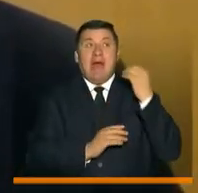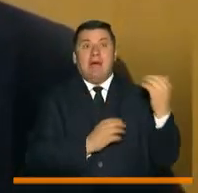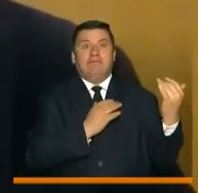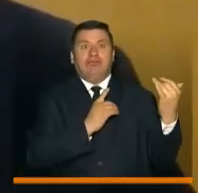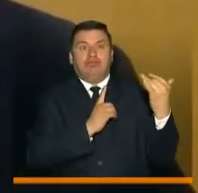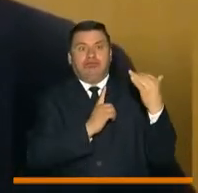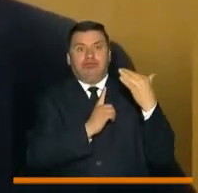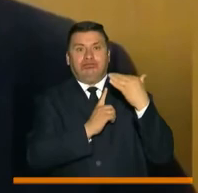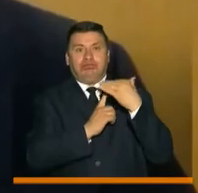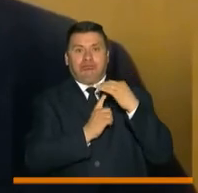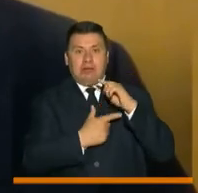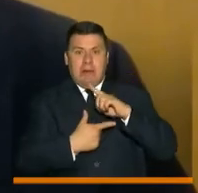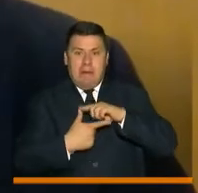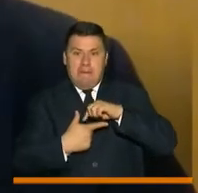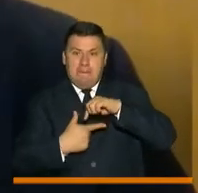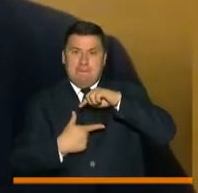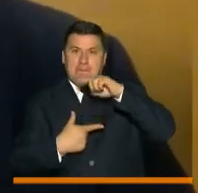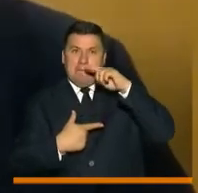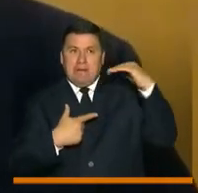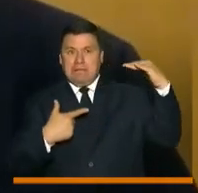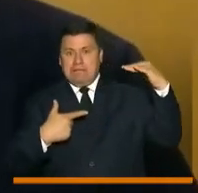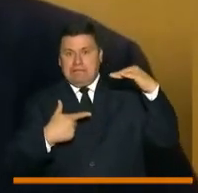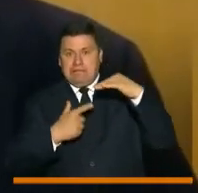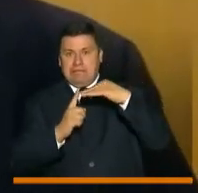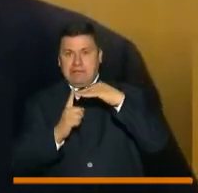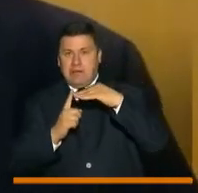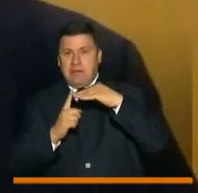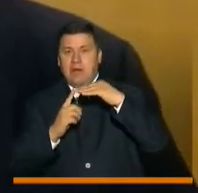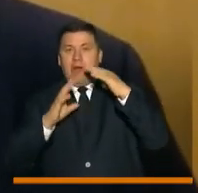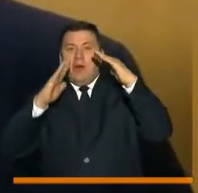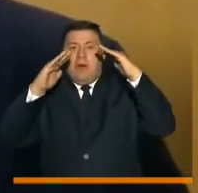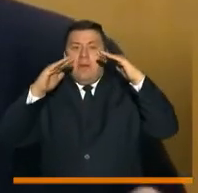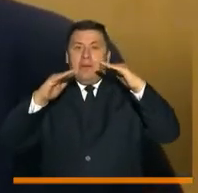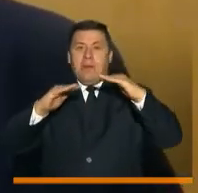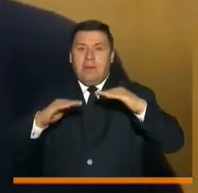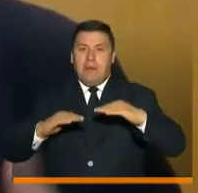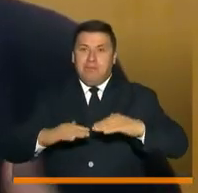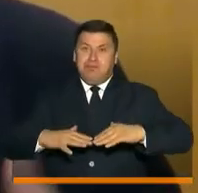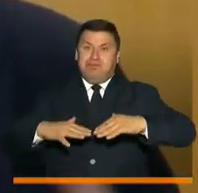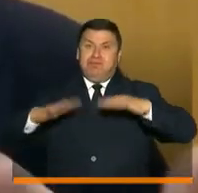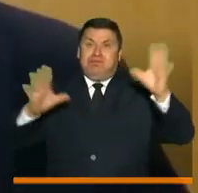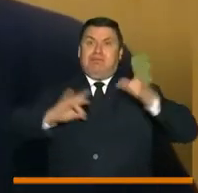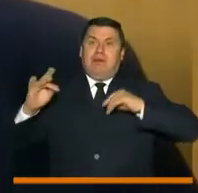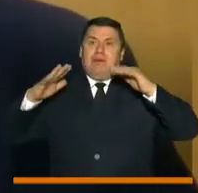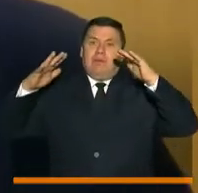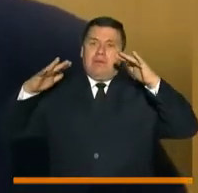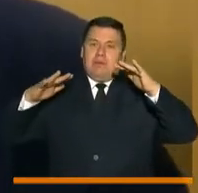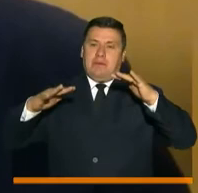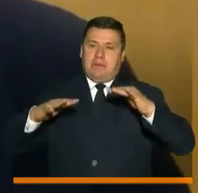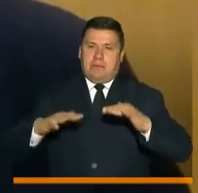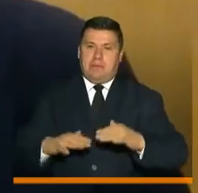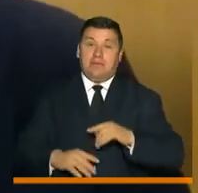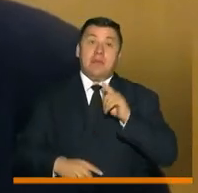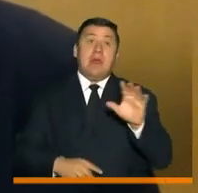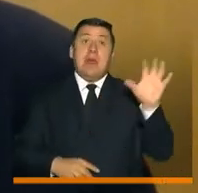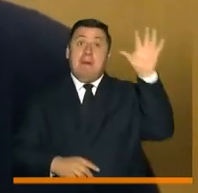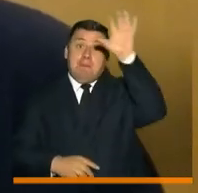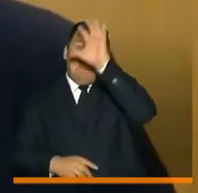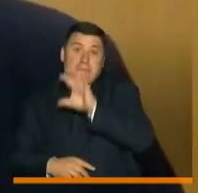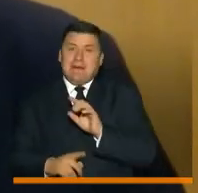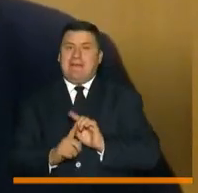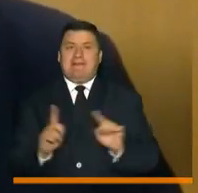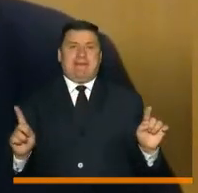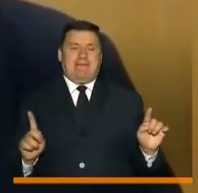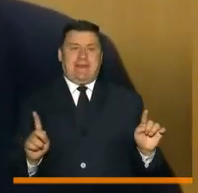cuando llega la cresta de la ola y cuando pasa. Y cada país llega a ese momento crítico en un momento